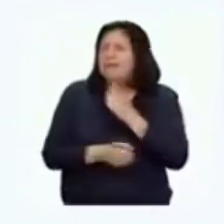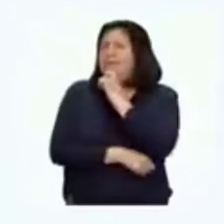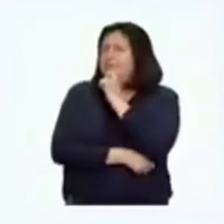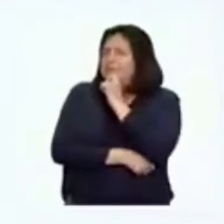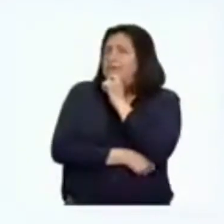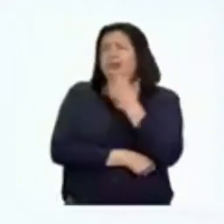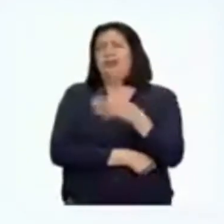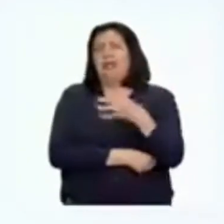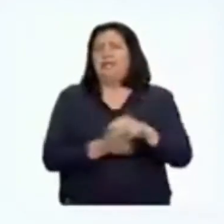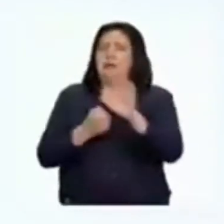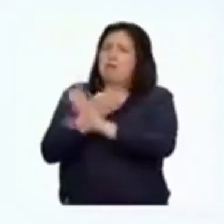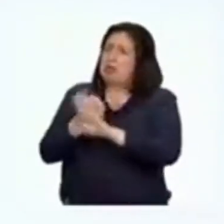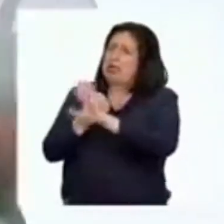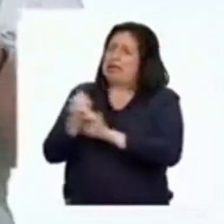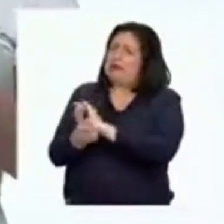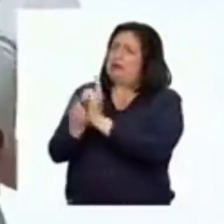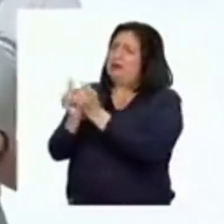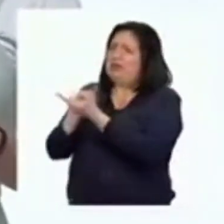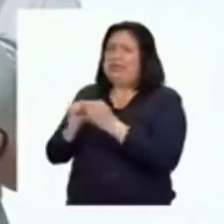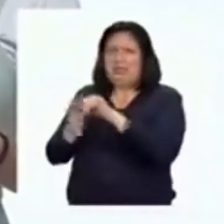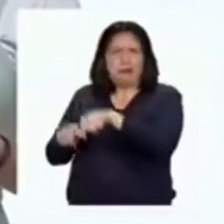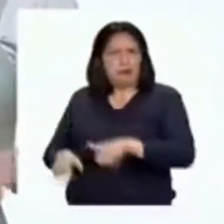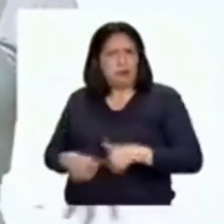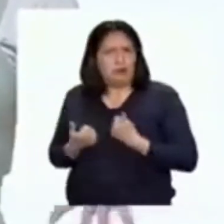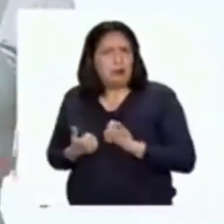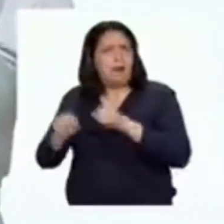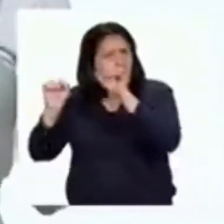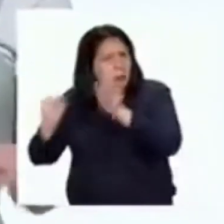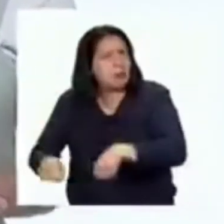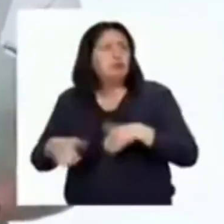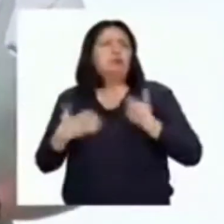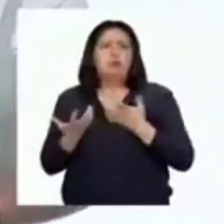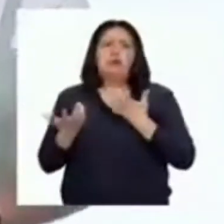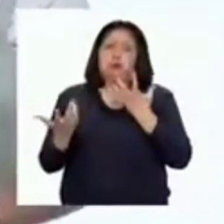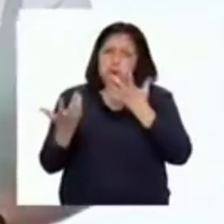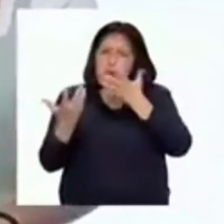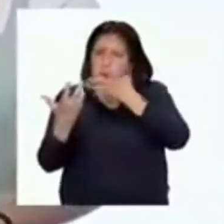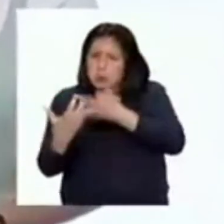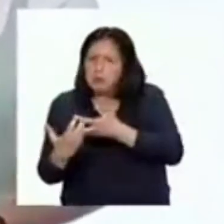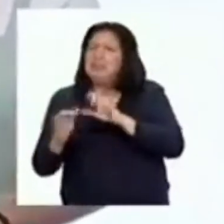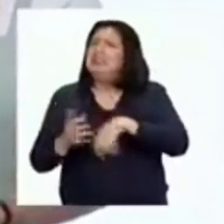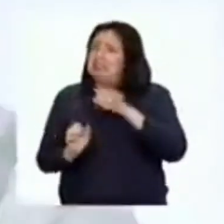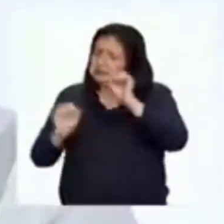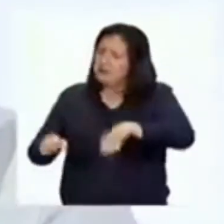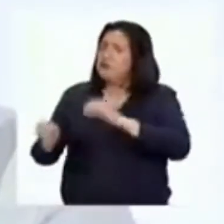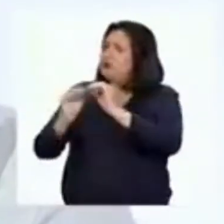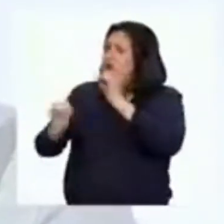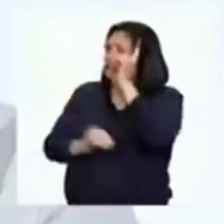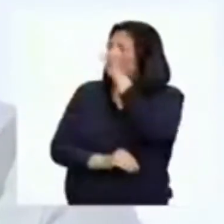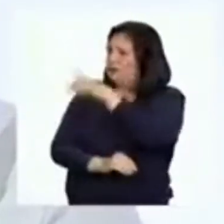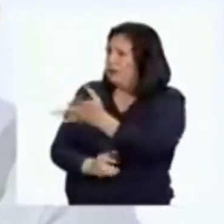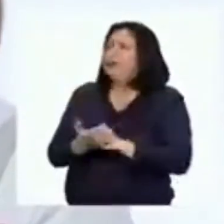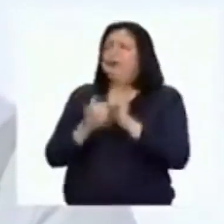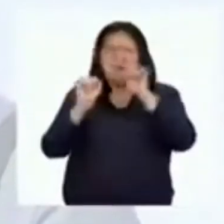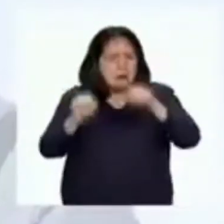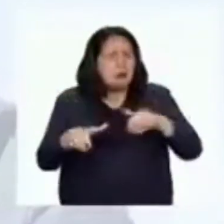protegernos siempre de los cambios de la vida. Sin embargo, es posible aprender a adaptarnos y superar las dificultades. Para ello,